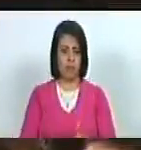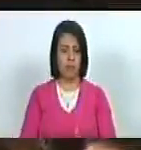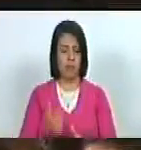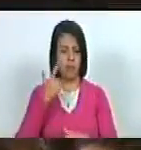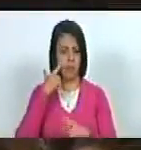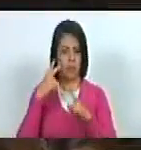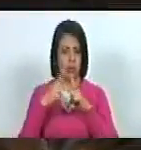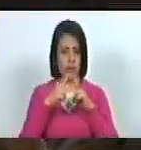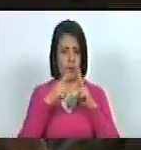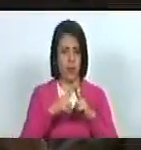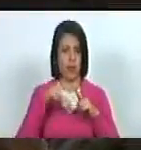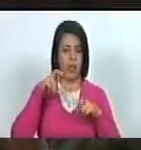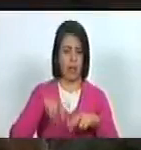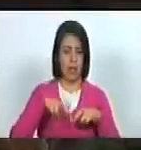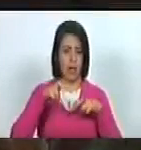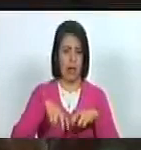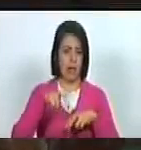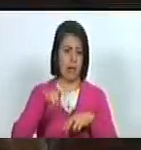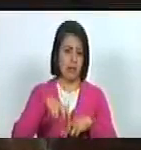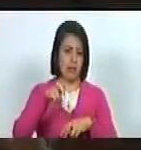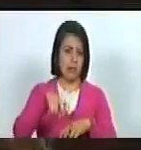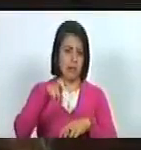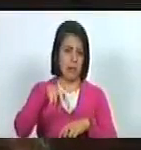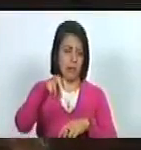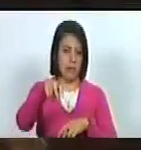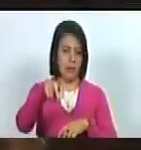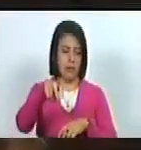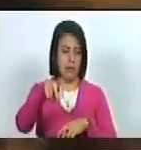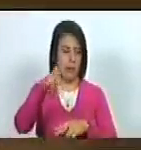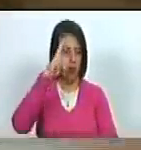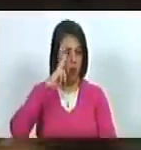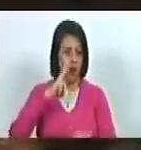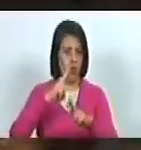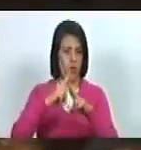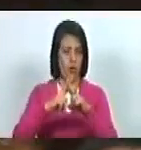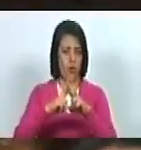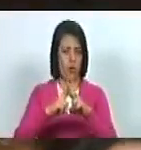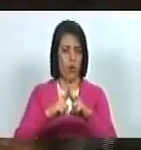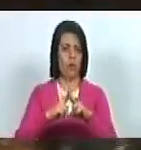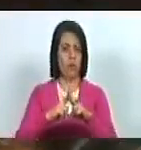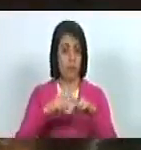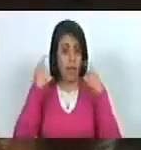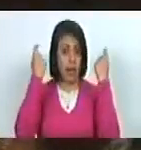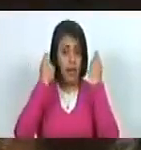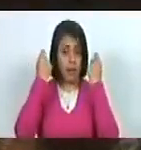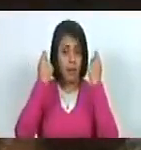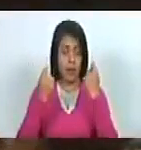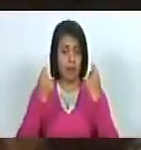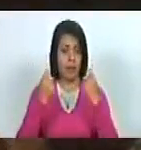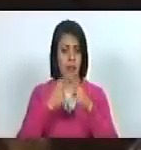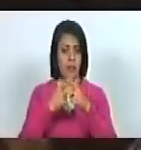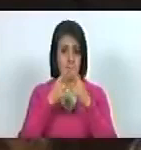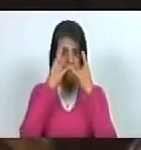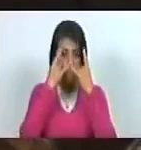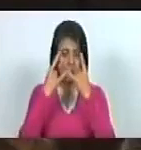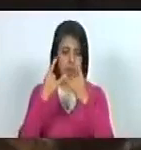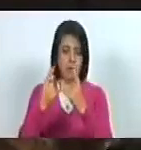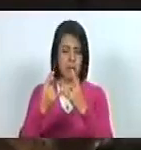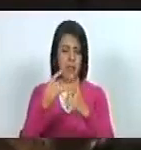conocida caminata en homenaje a la campaña admirable